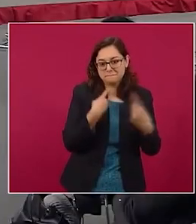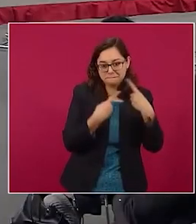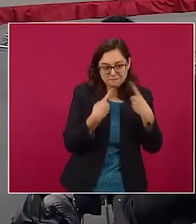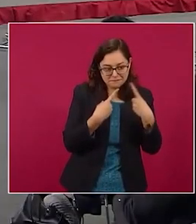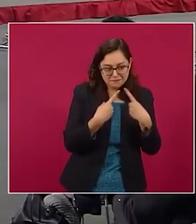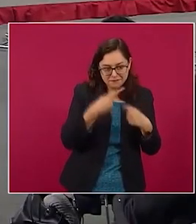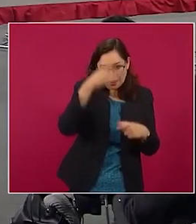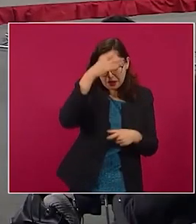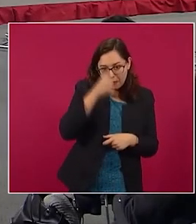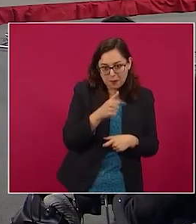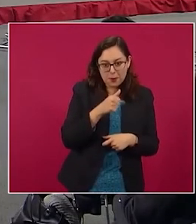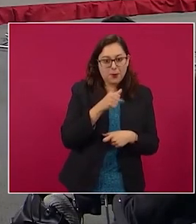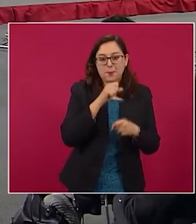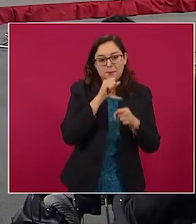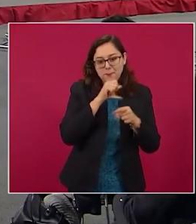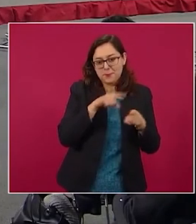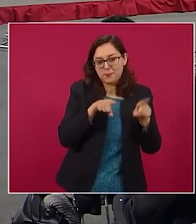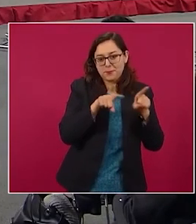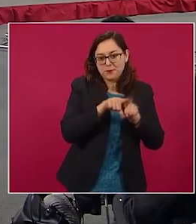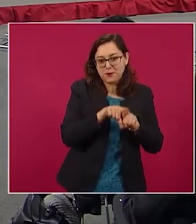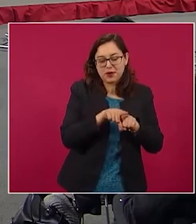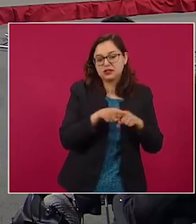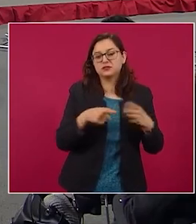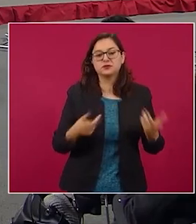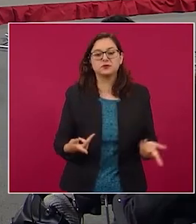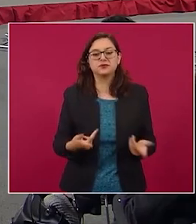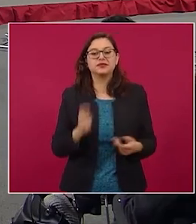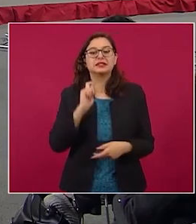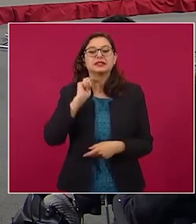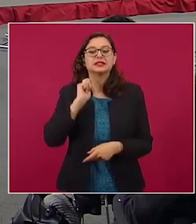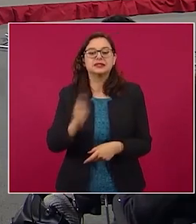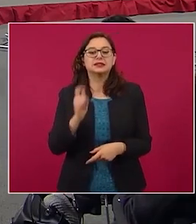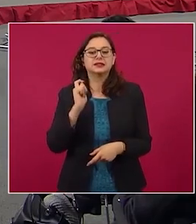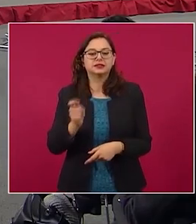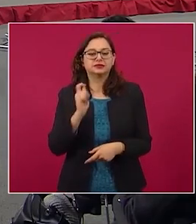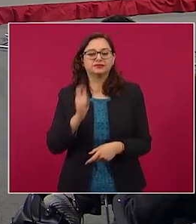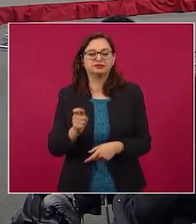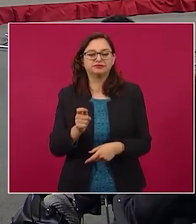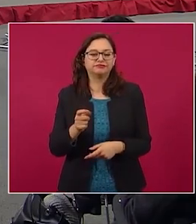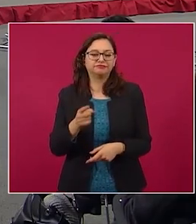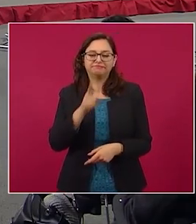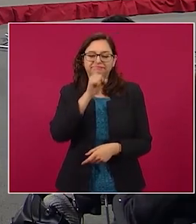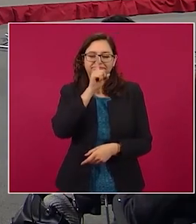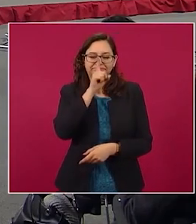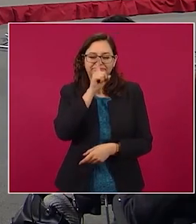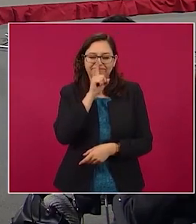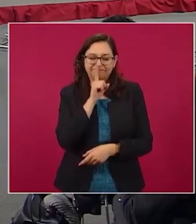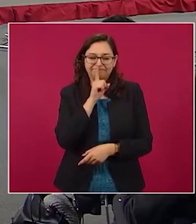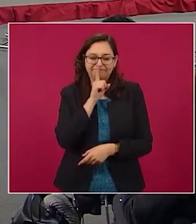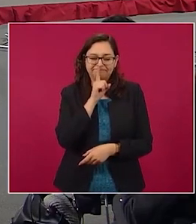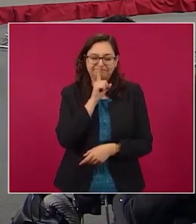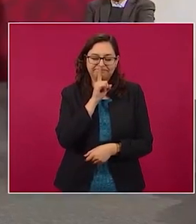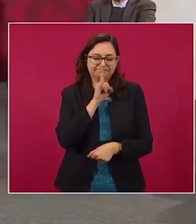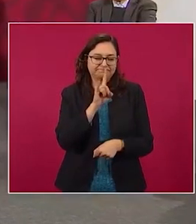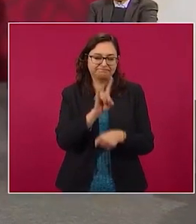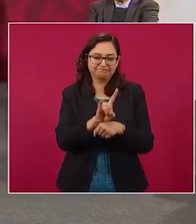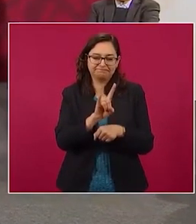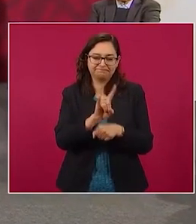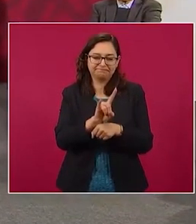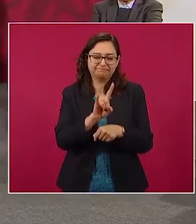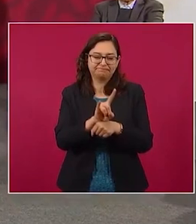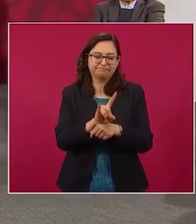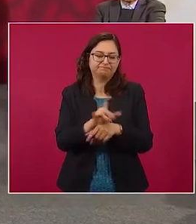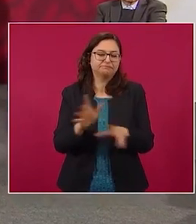mismo, lo que se llama gatopardismo, eso que consiste en que las cosas en